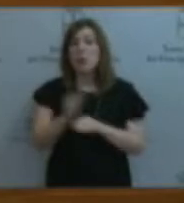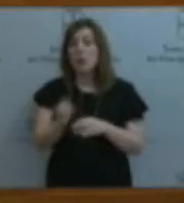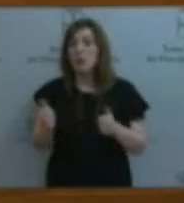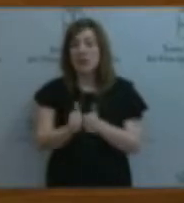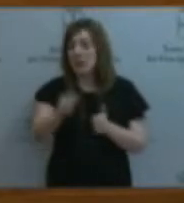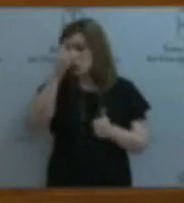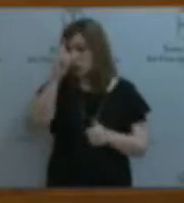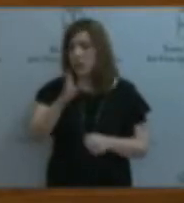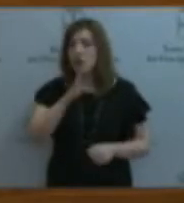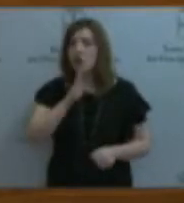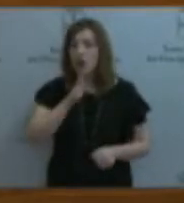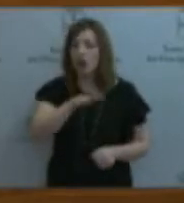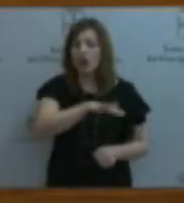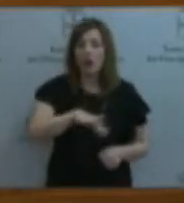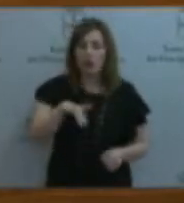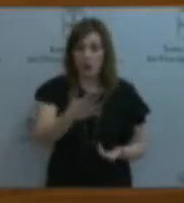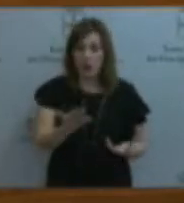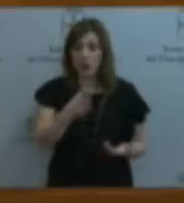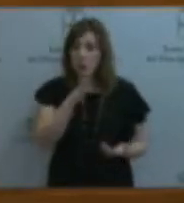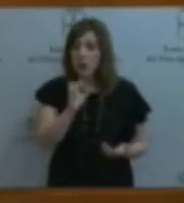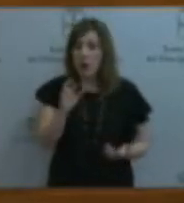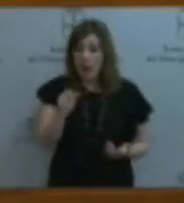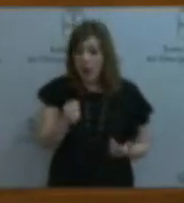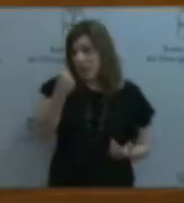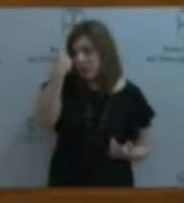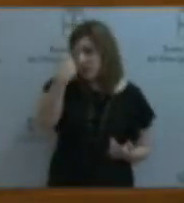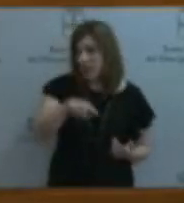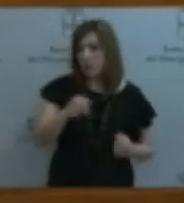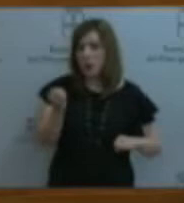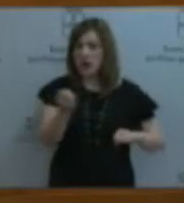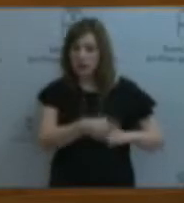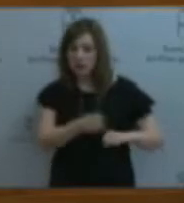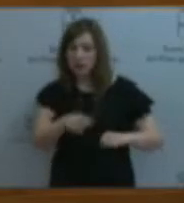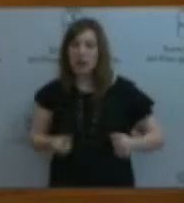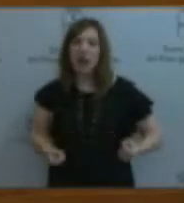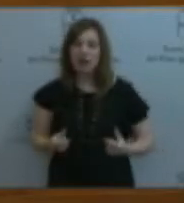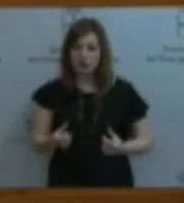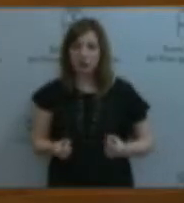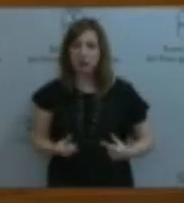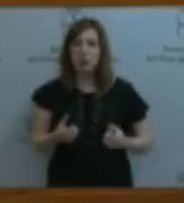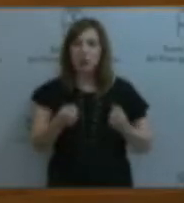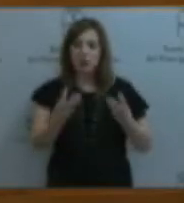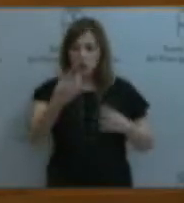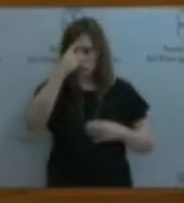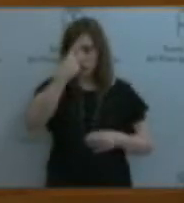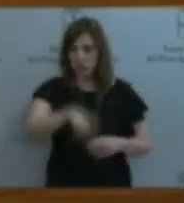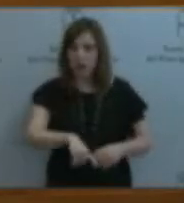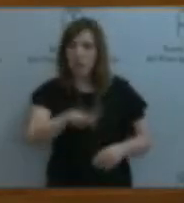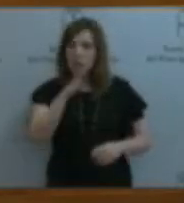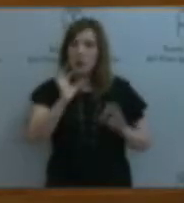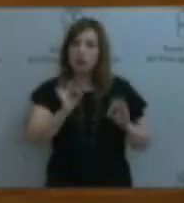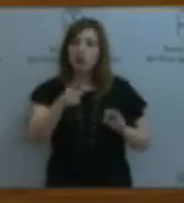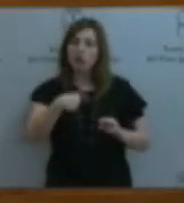porque el ERA sigue contando con los dedos los ingresos y los gastos. Nosotros pusimos sobre la mesa una